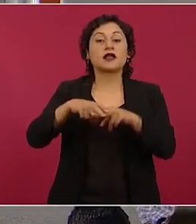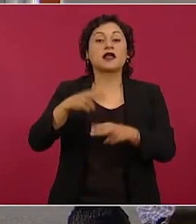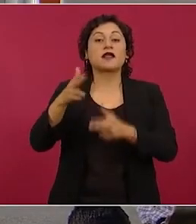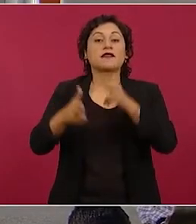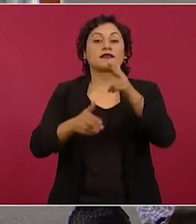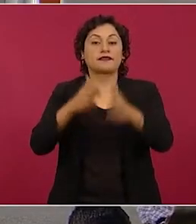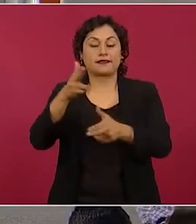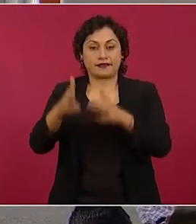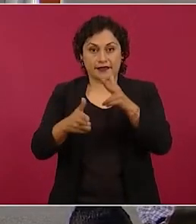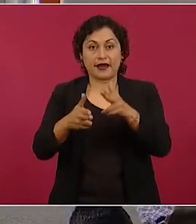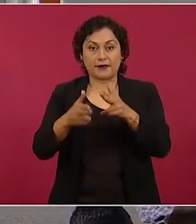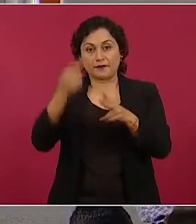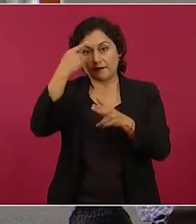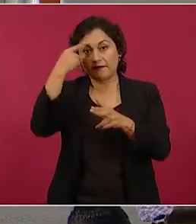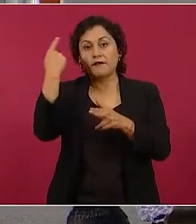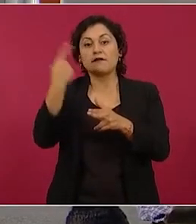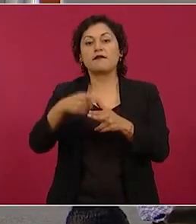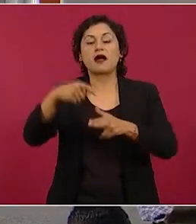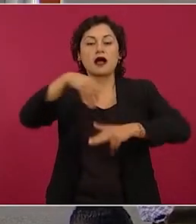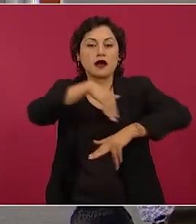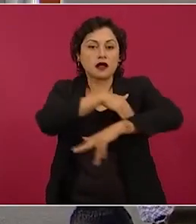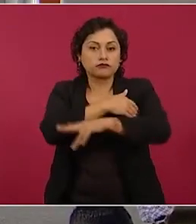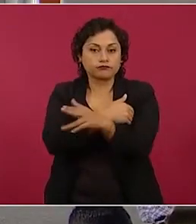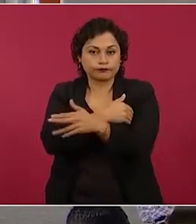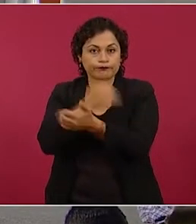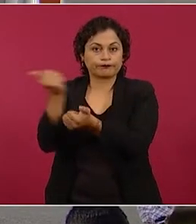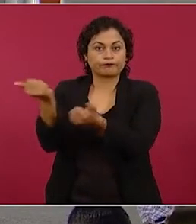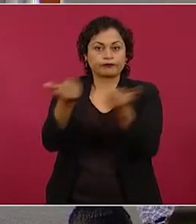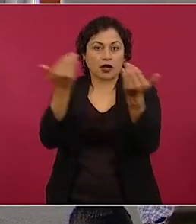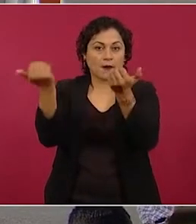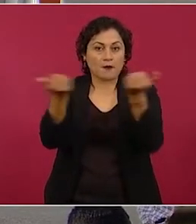tren de pasajeros para